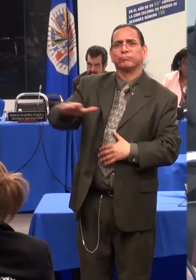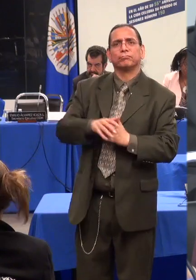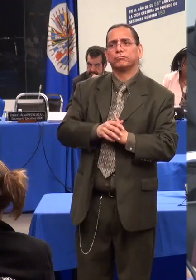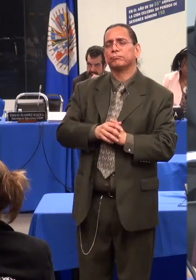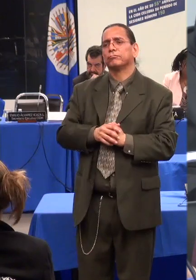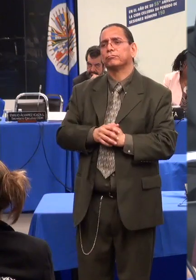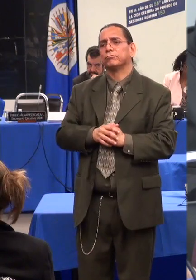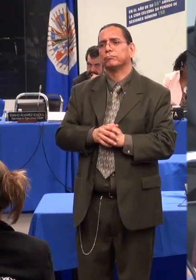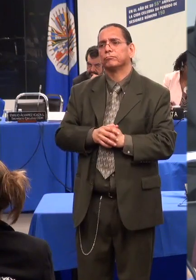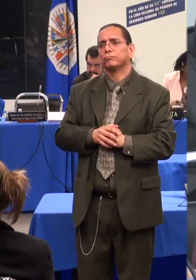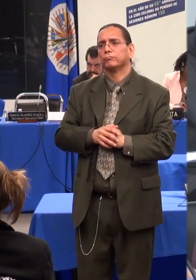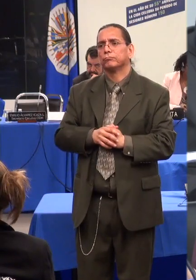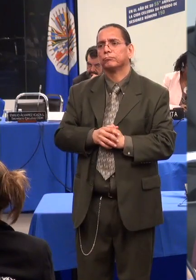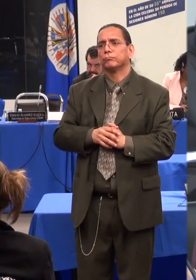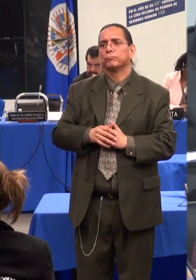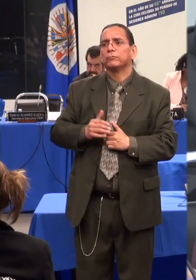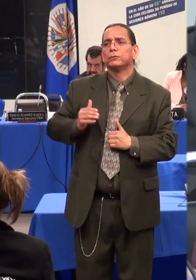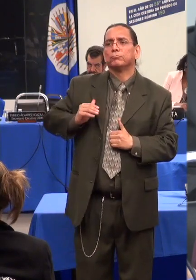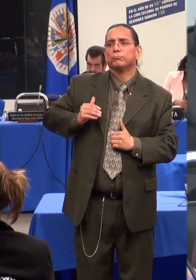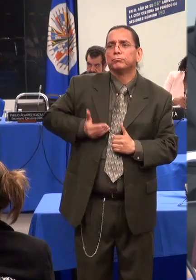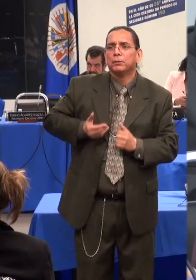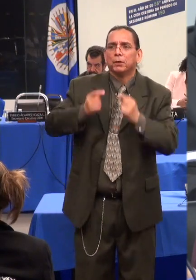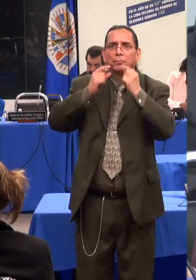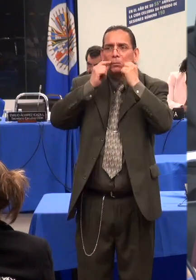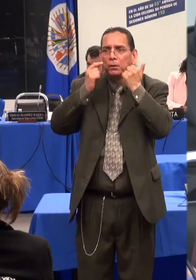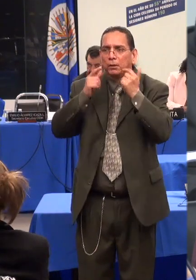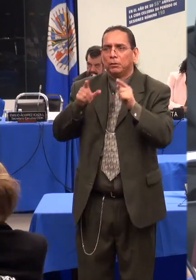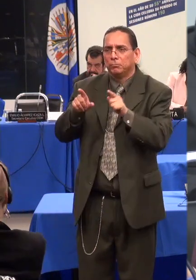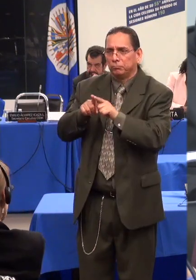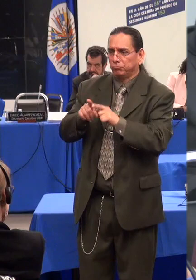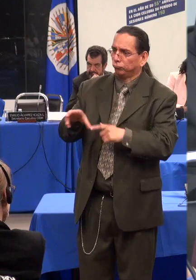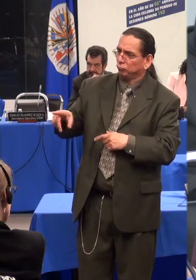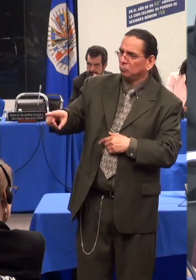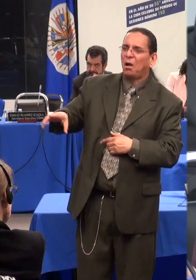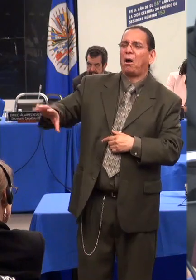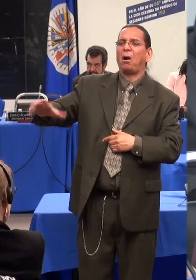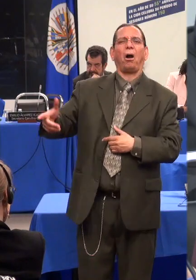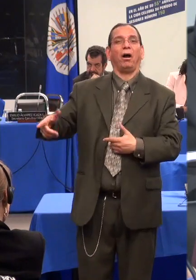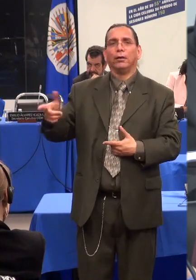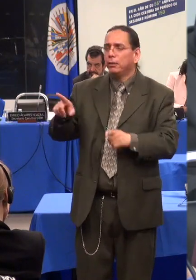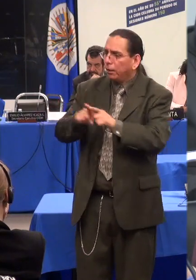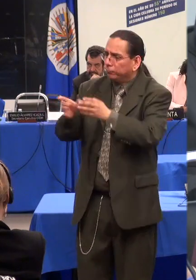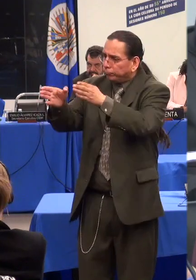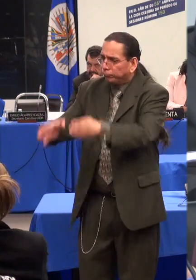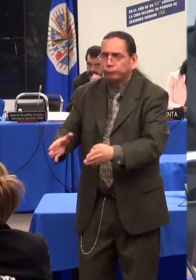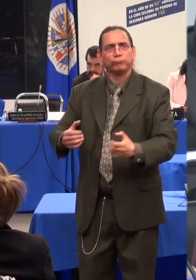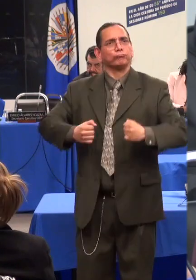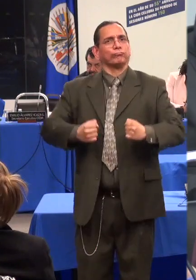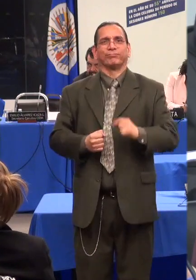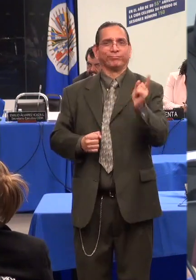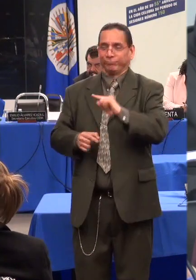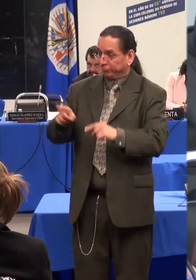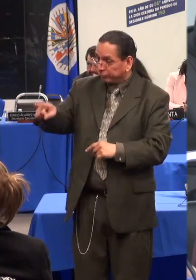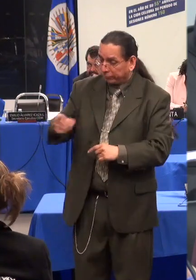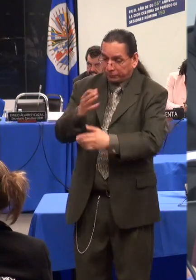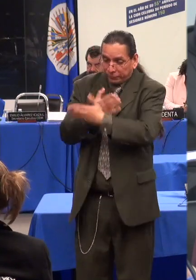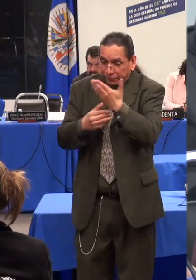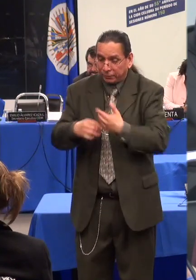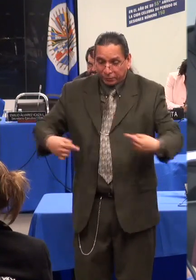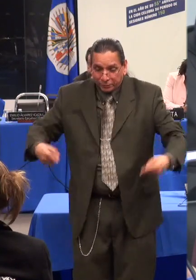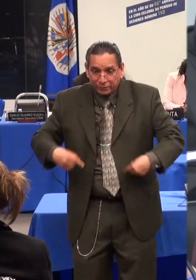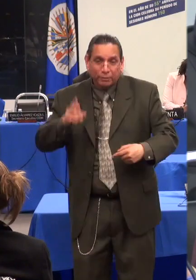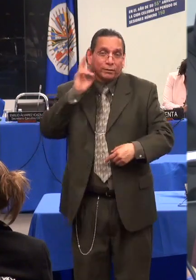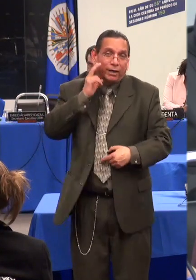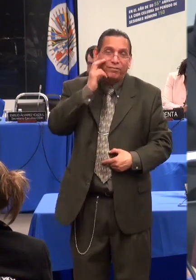es una barrera que impide adoptar medidas adecuadas de prevención y reparación. En 102 derechos de petición que presentamos a